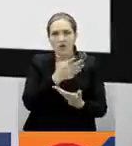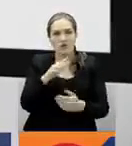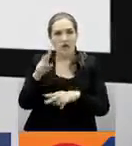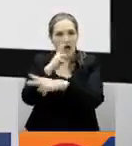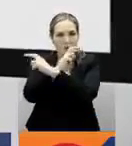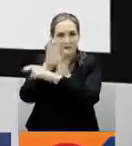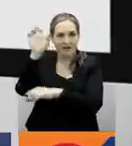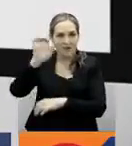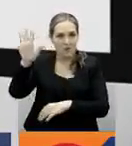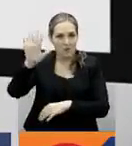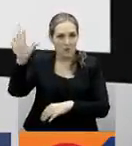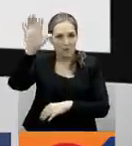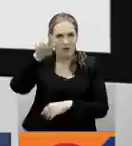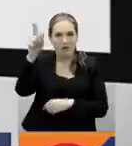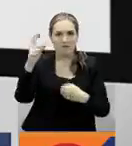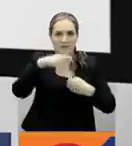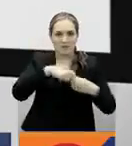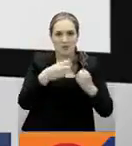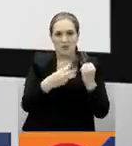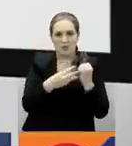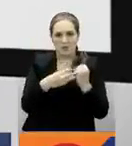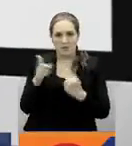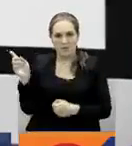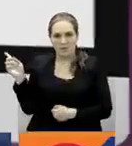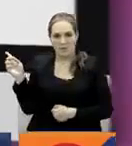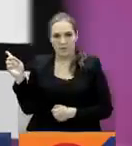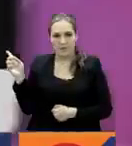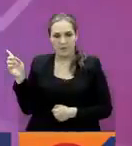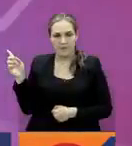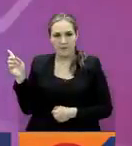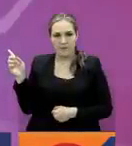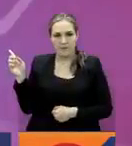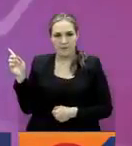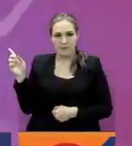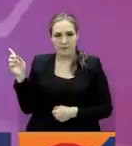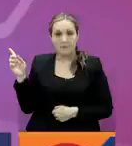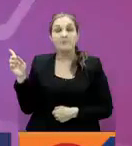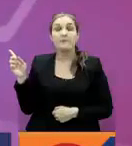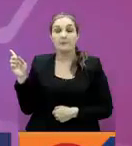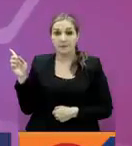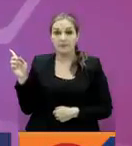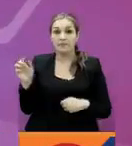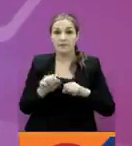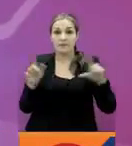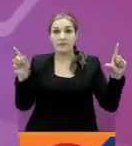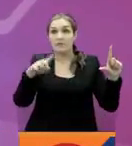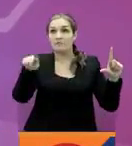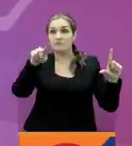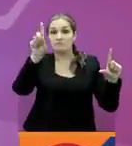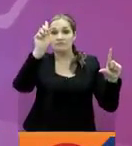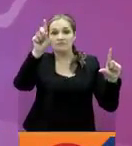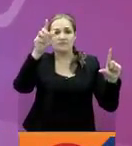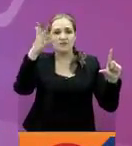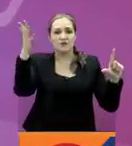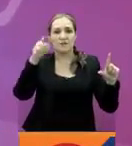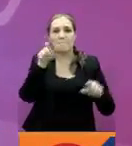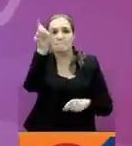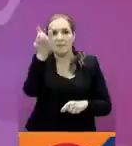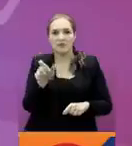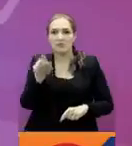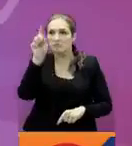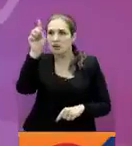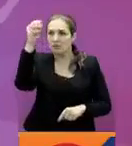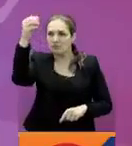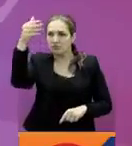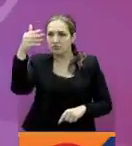página www.agenciapublicadeempleo.sena.edu.co Allí debe dar clic sobre la sección persona y